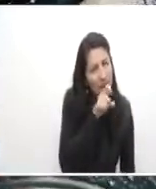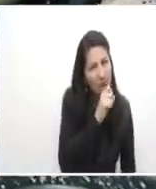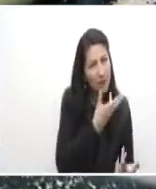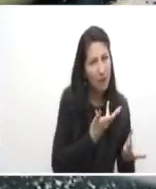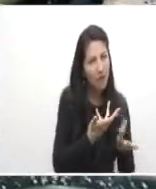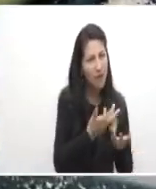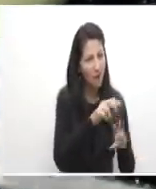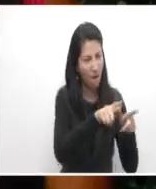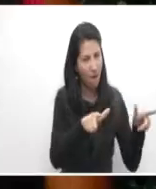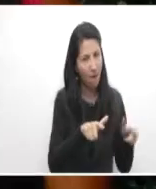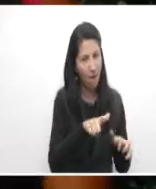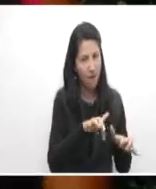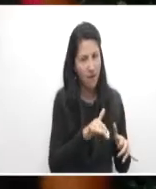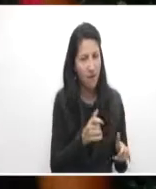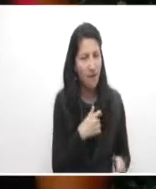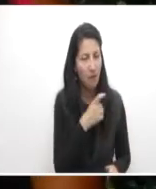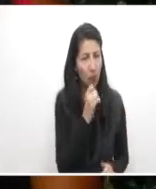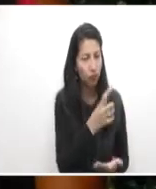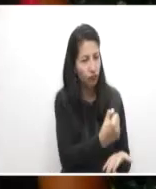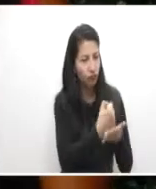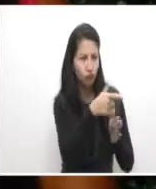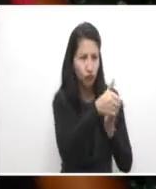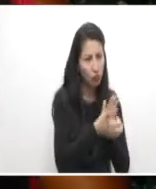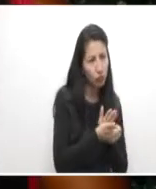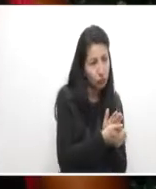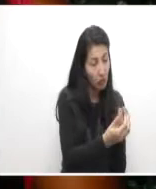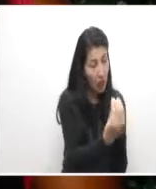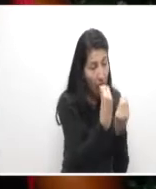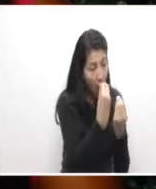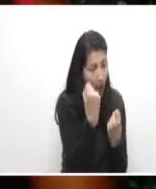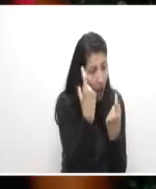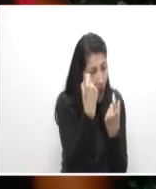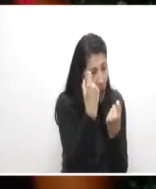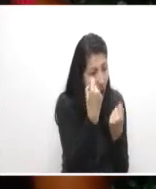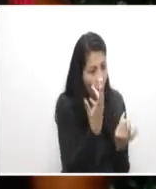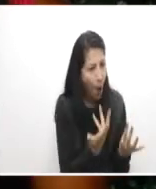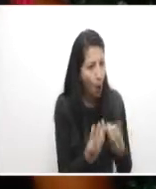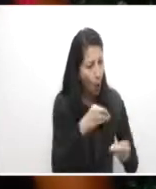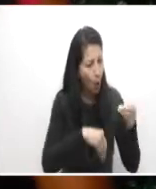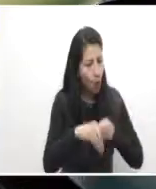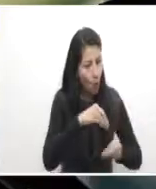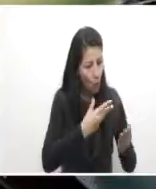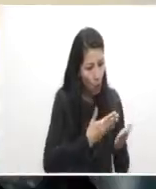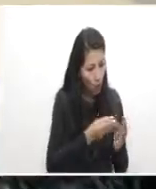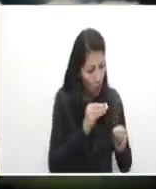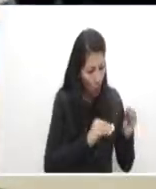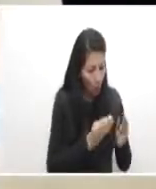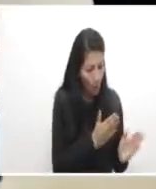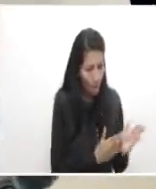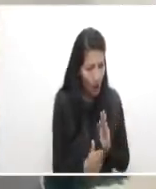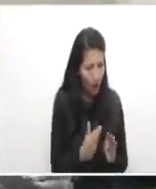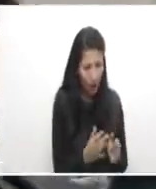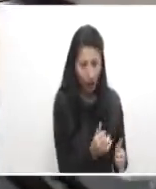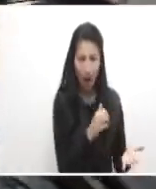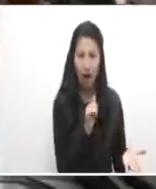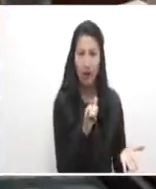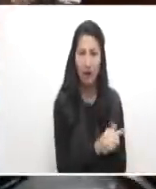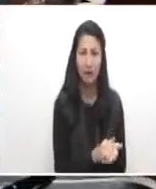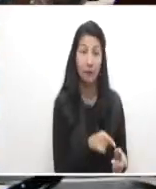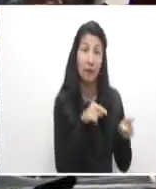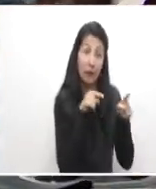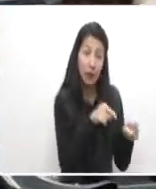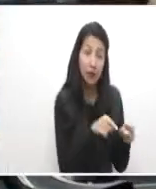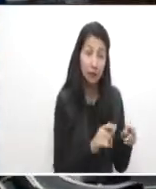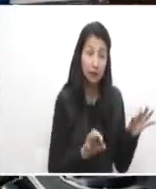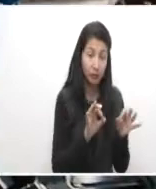de emprendimiento, quienes me brindaron una ayuda en el proceso de la realización del proyecto. Cazabe Express es un